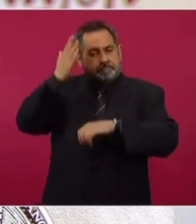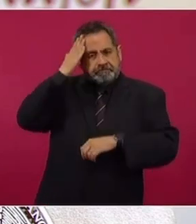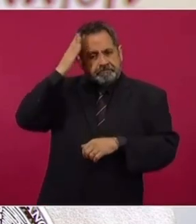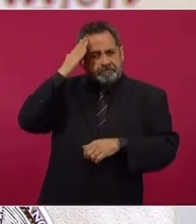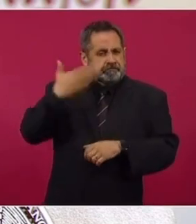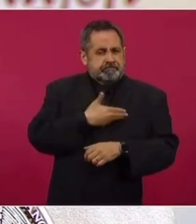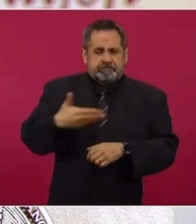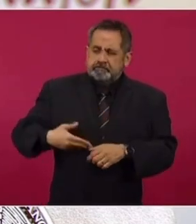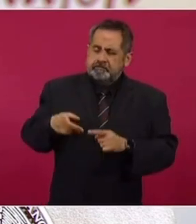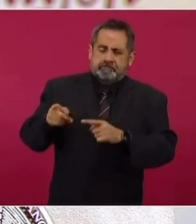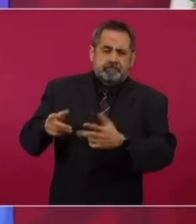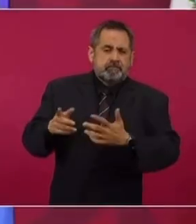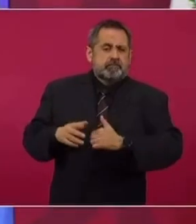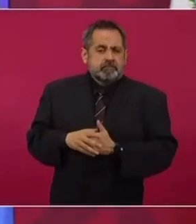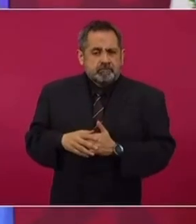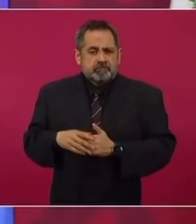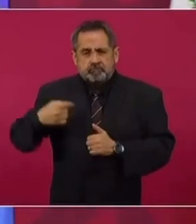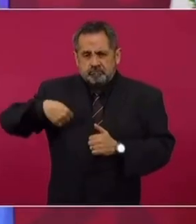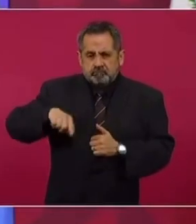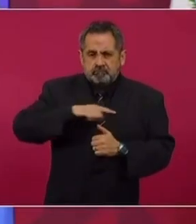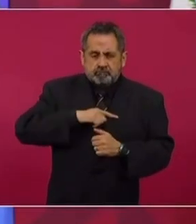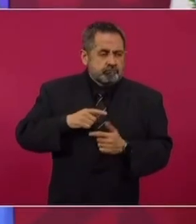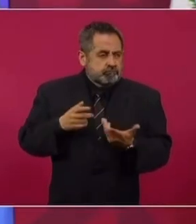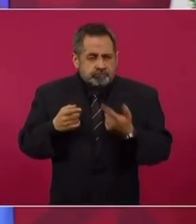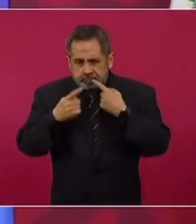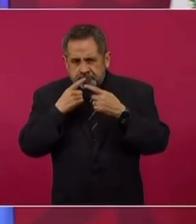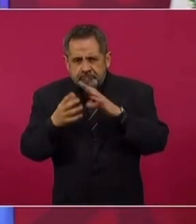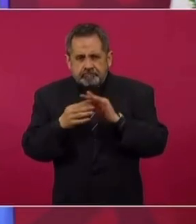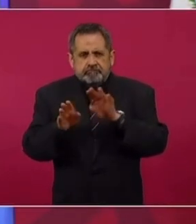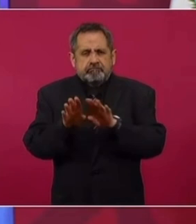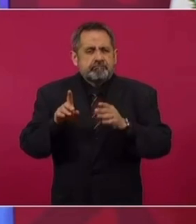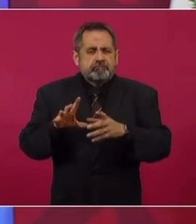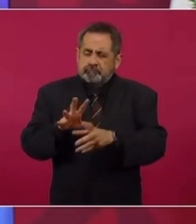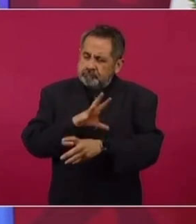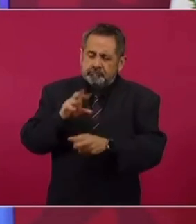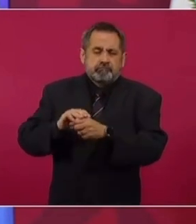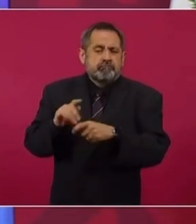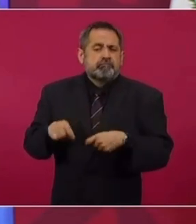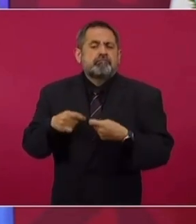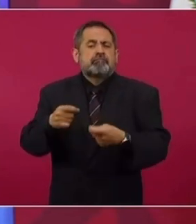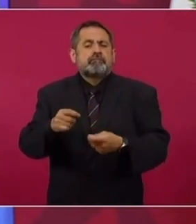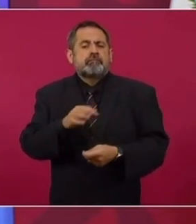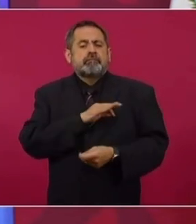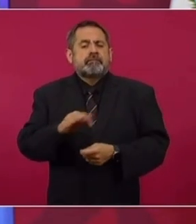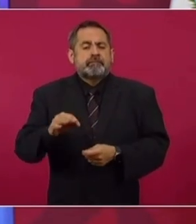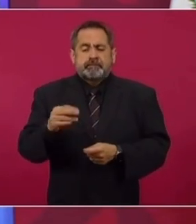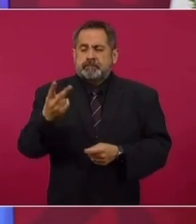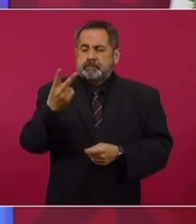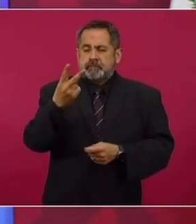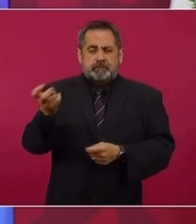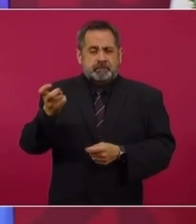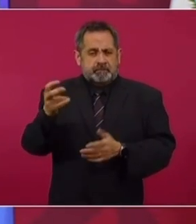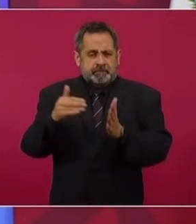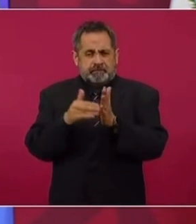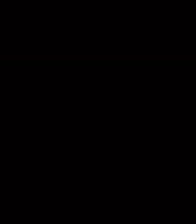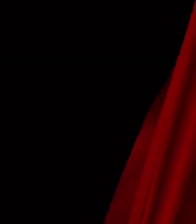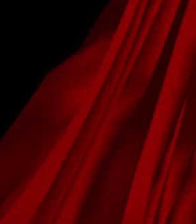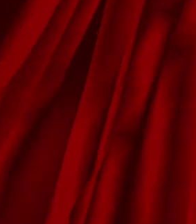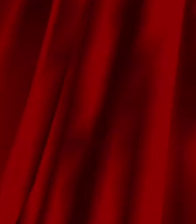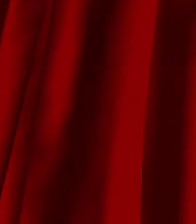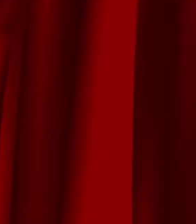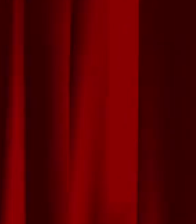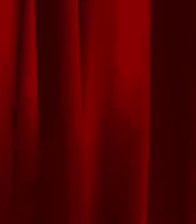presidente el que dispongamos o se haya dispuesto ya en total de un poco más de 200 millones de dosis.